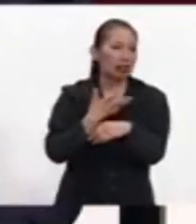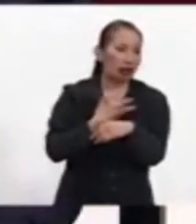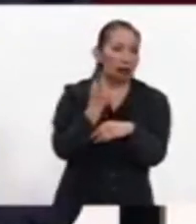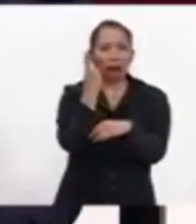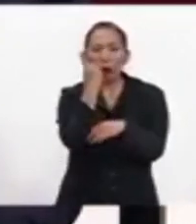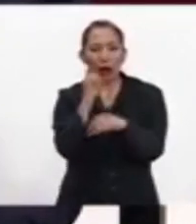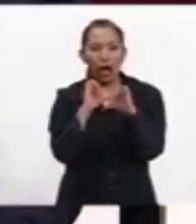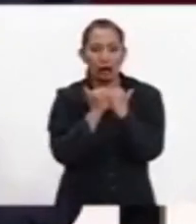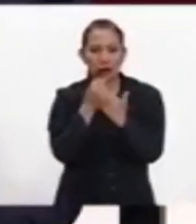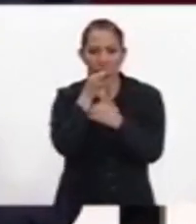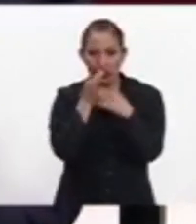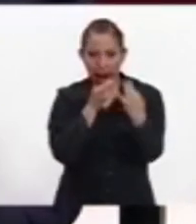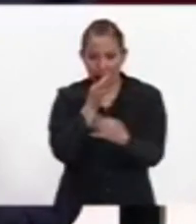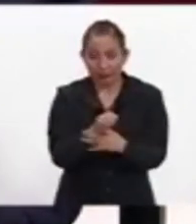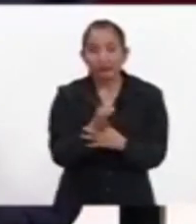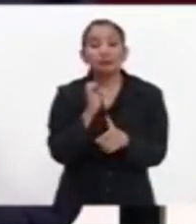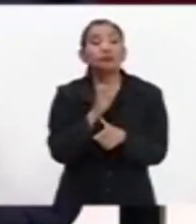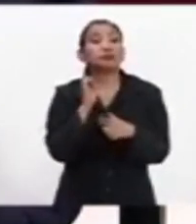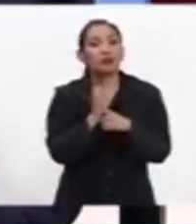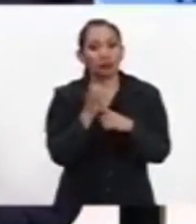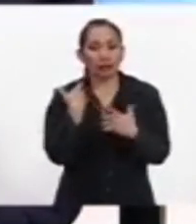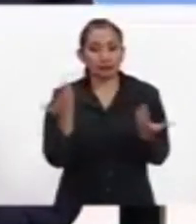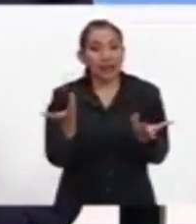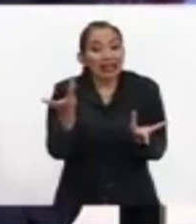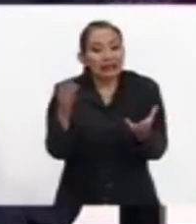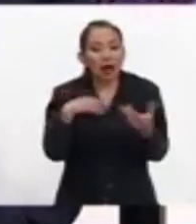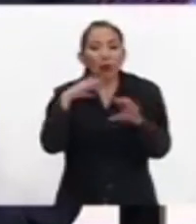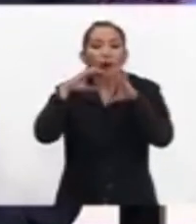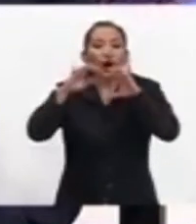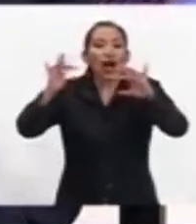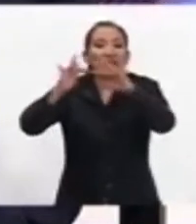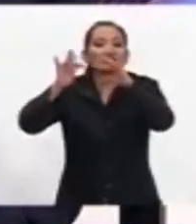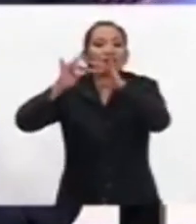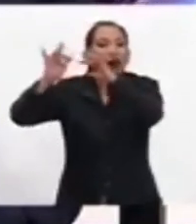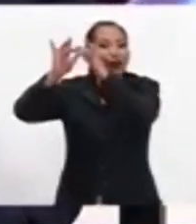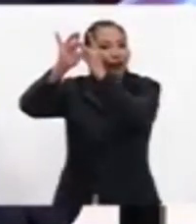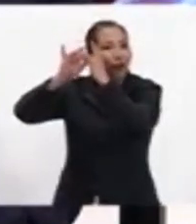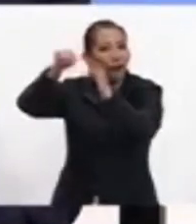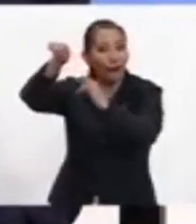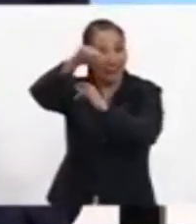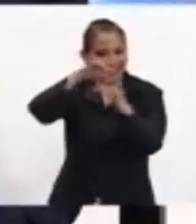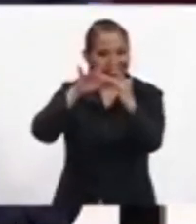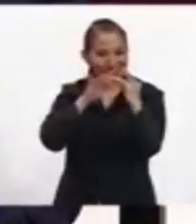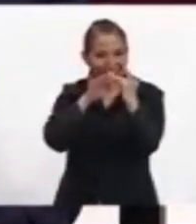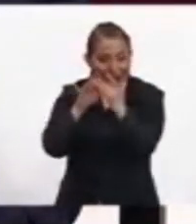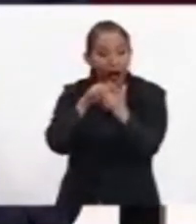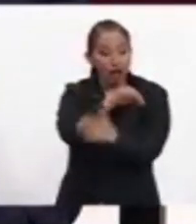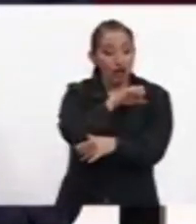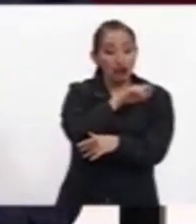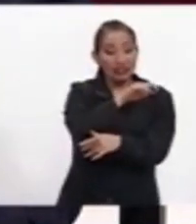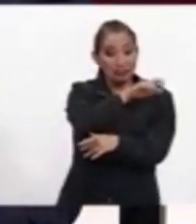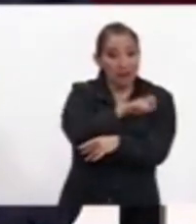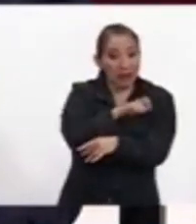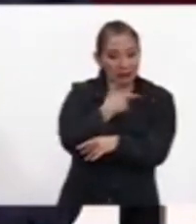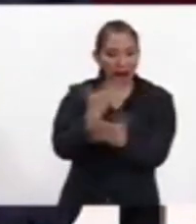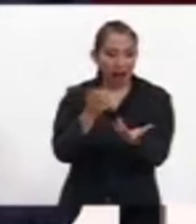una agencia de noticias. Entonces se establece una comunicación entre ellas y Notimex tiene